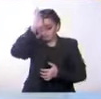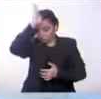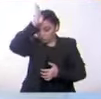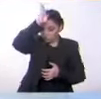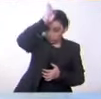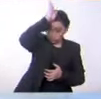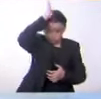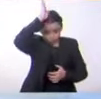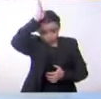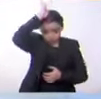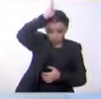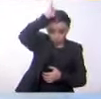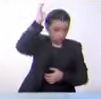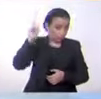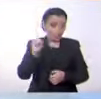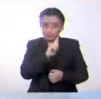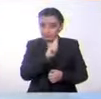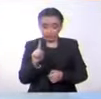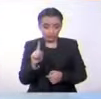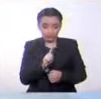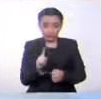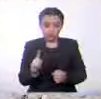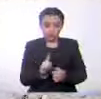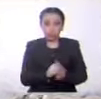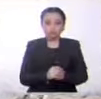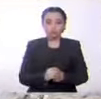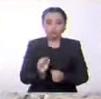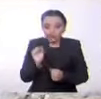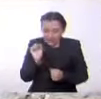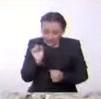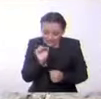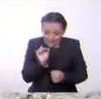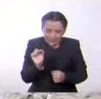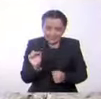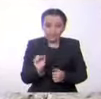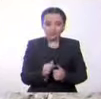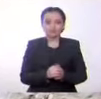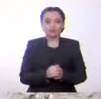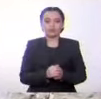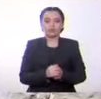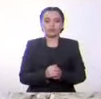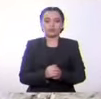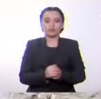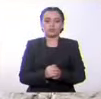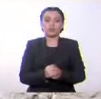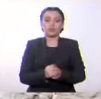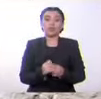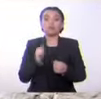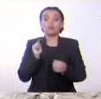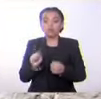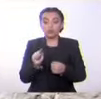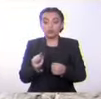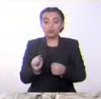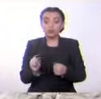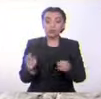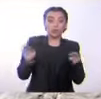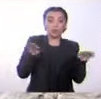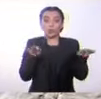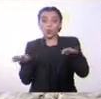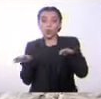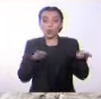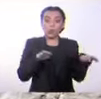pero de ellos hablaremos después. Incluso los dinosaurios eran animales